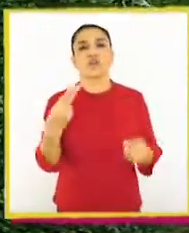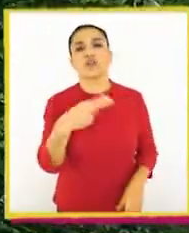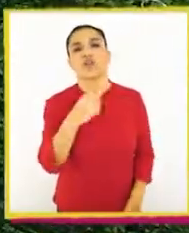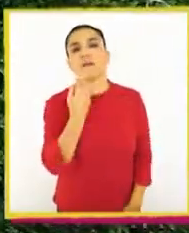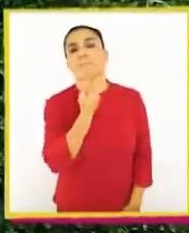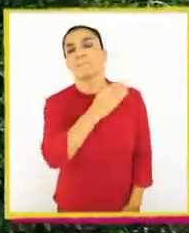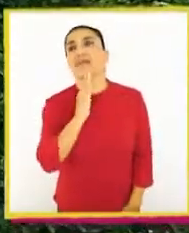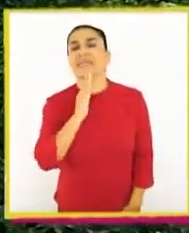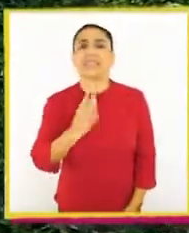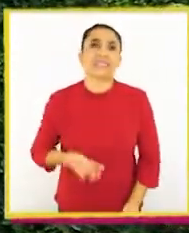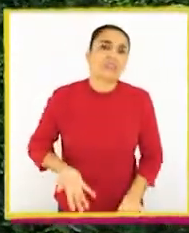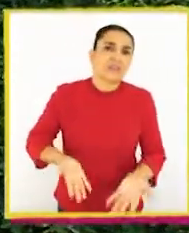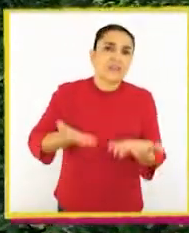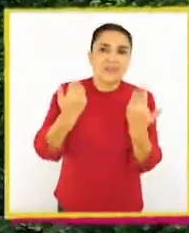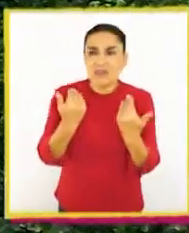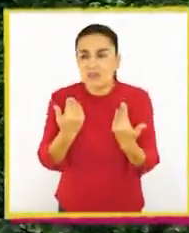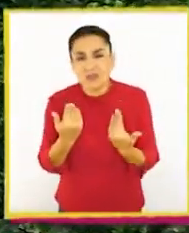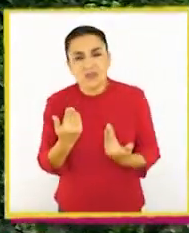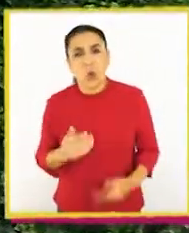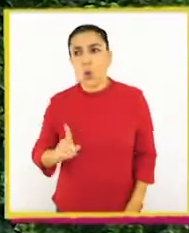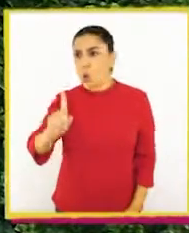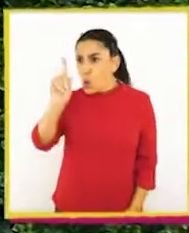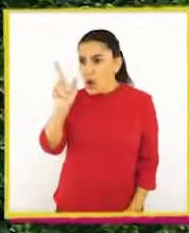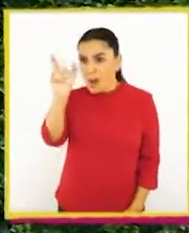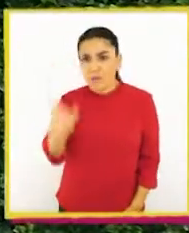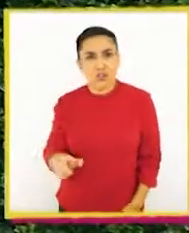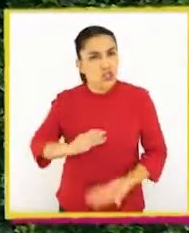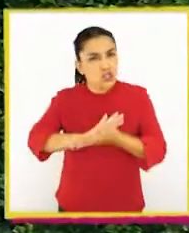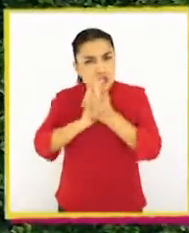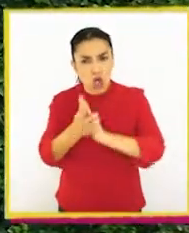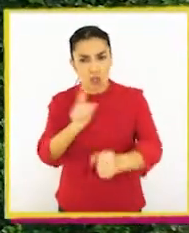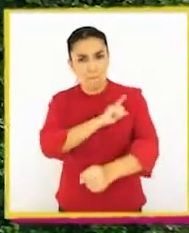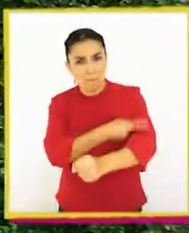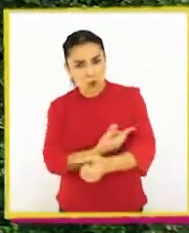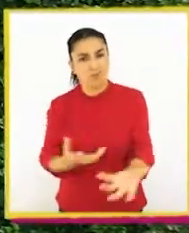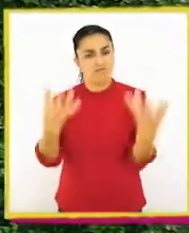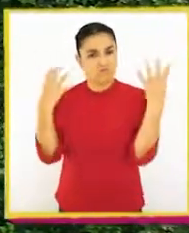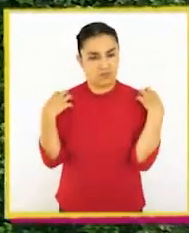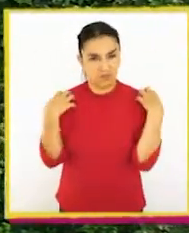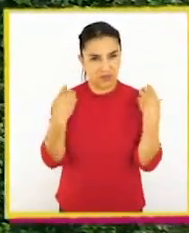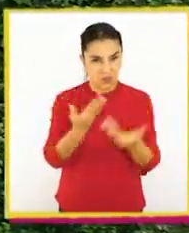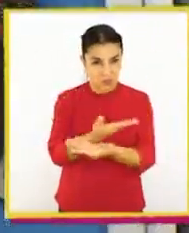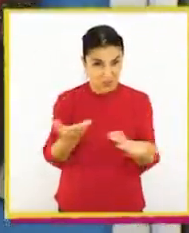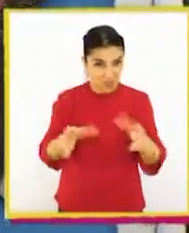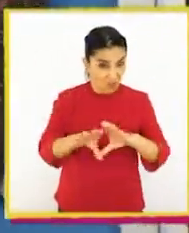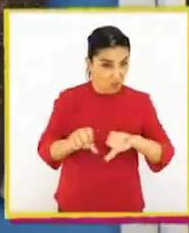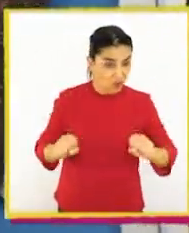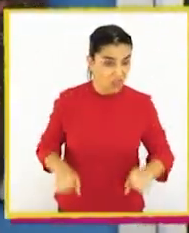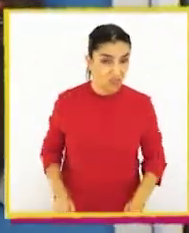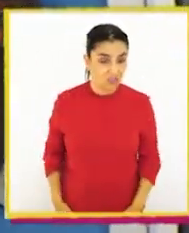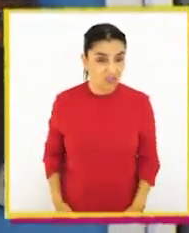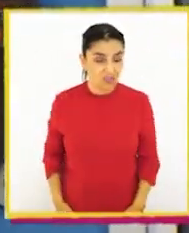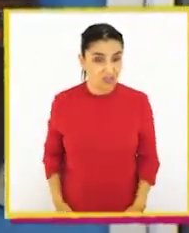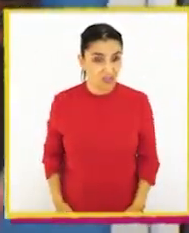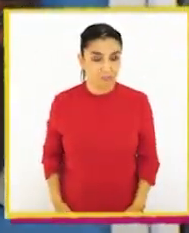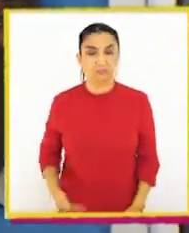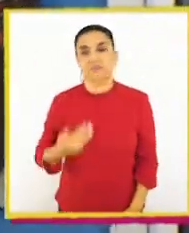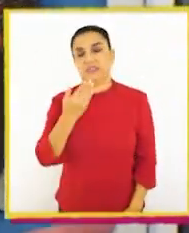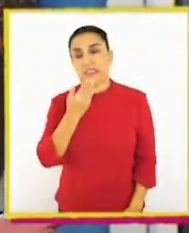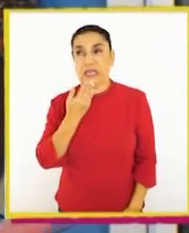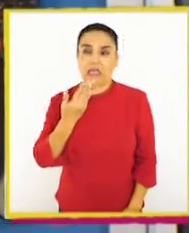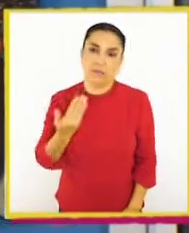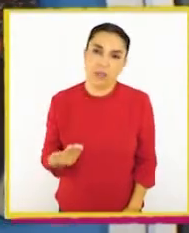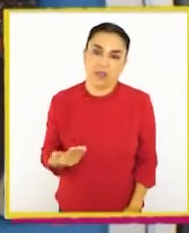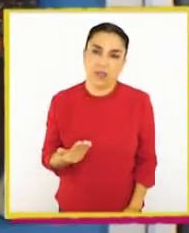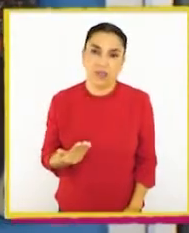¡Qué terrible debe ser que una única persona se tome todo el poder! ¿A ustedes les suena bien? ¿Eh? Además, claro,